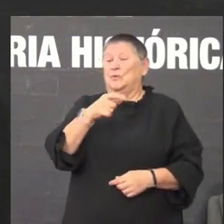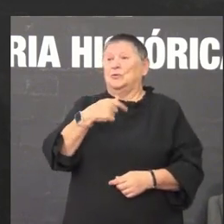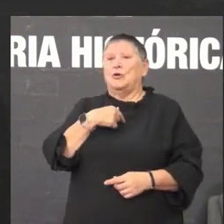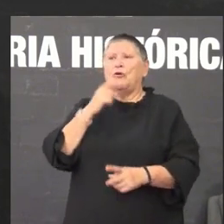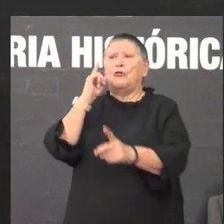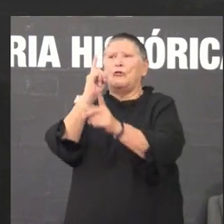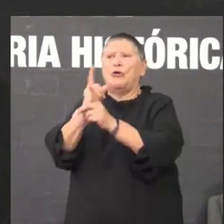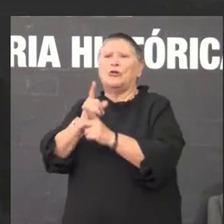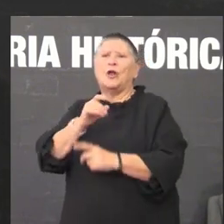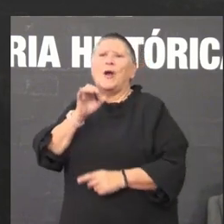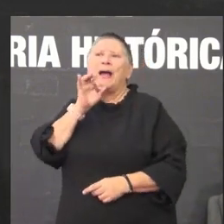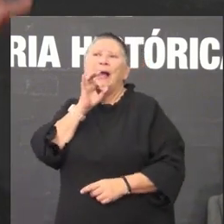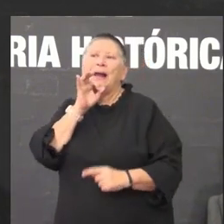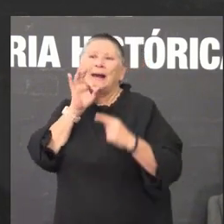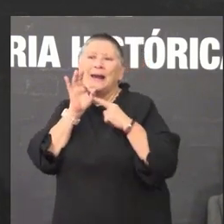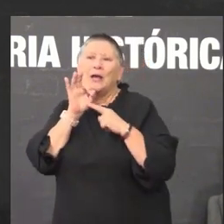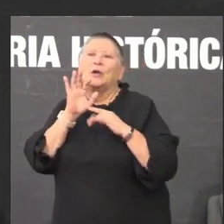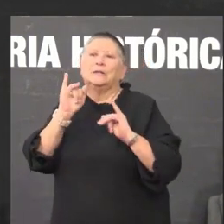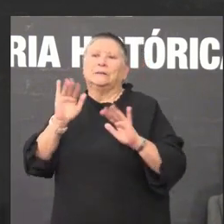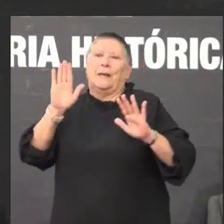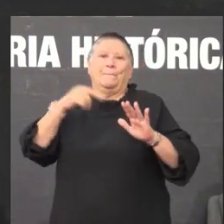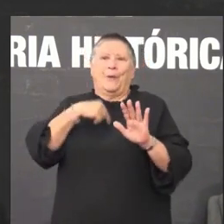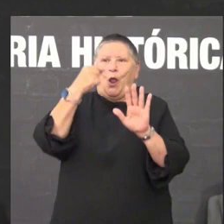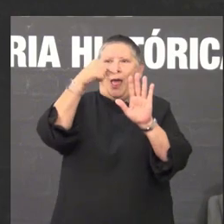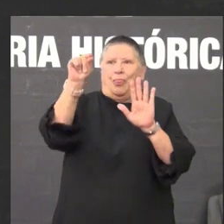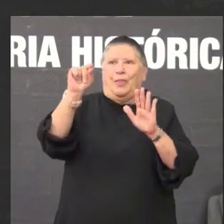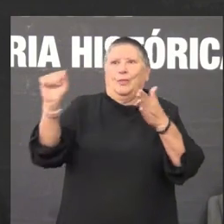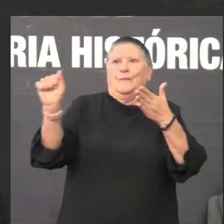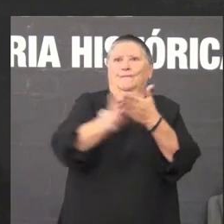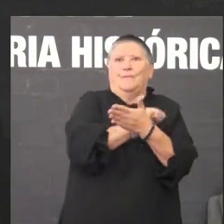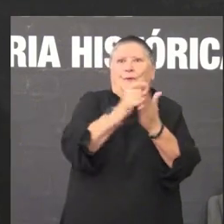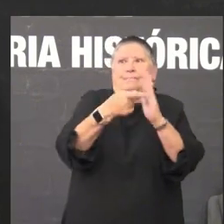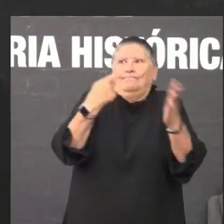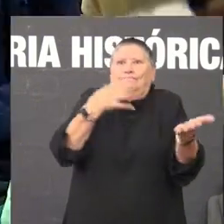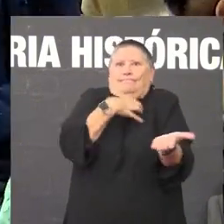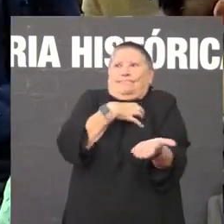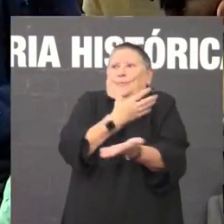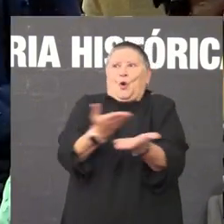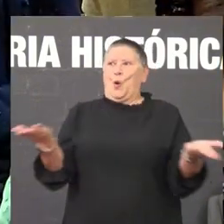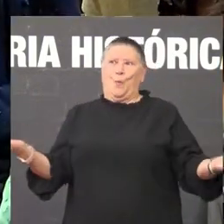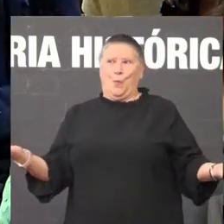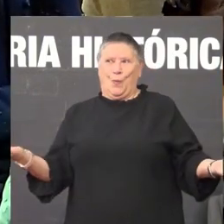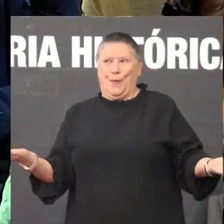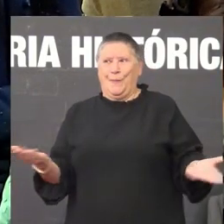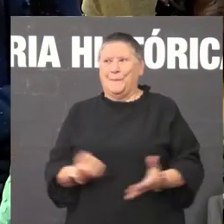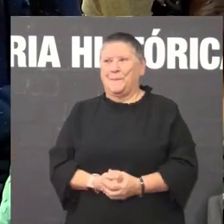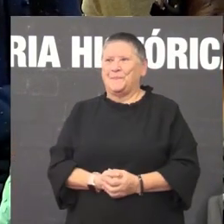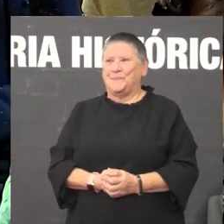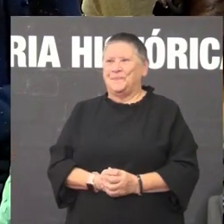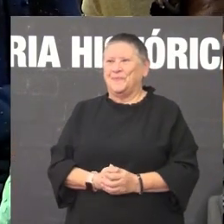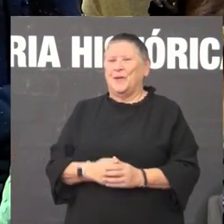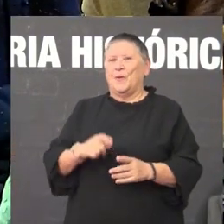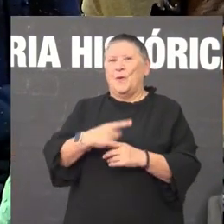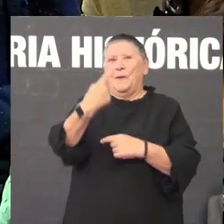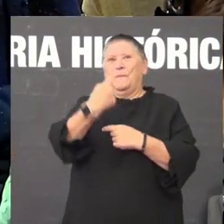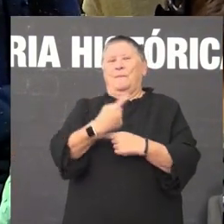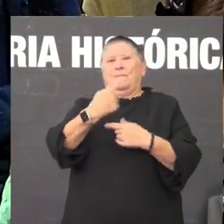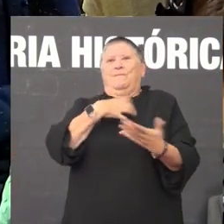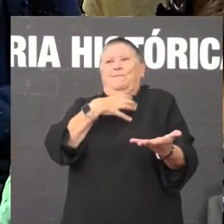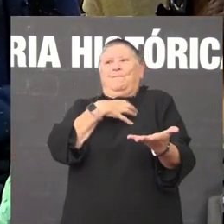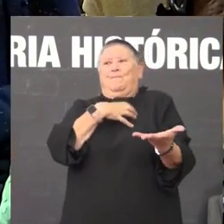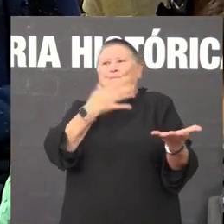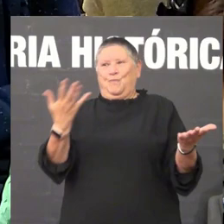si mas o acento non somos capaces de quitarlo entón que paren xa con esas inspeccións iso xa